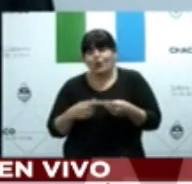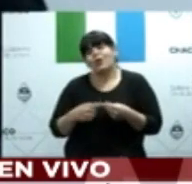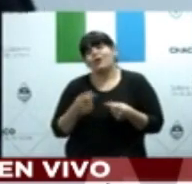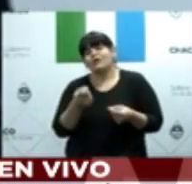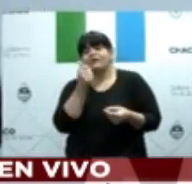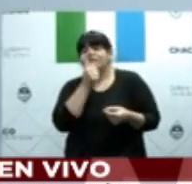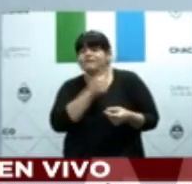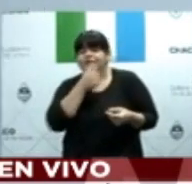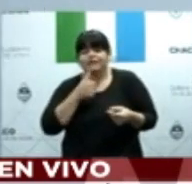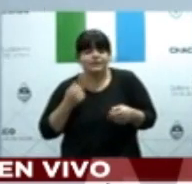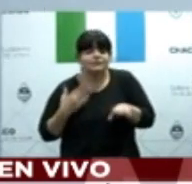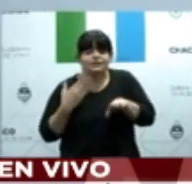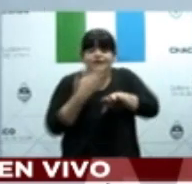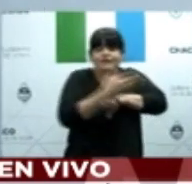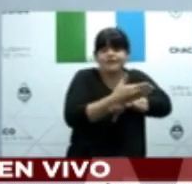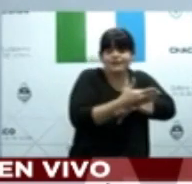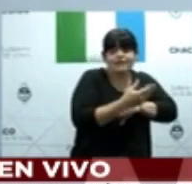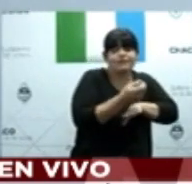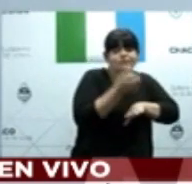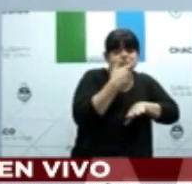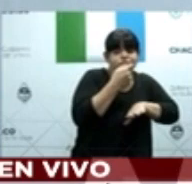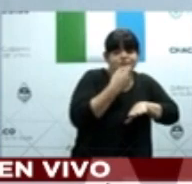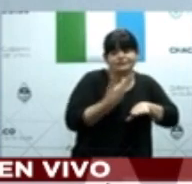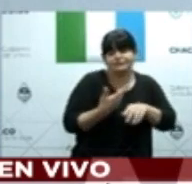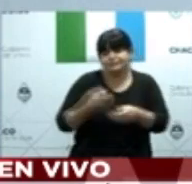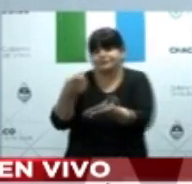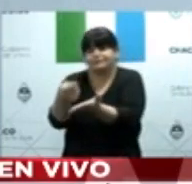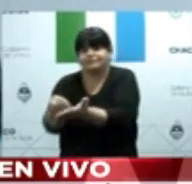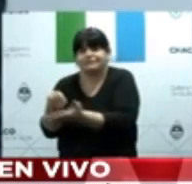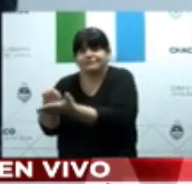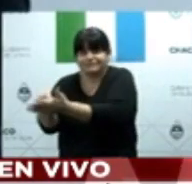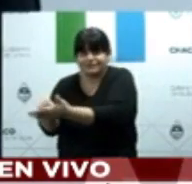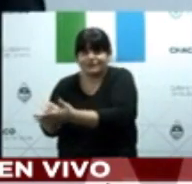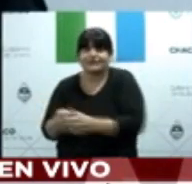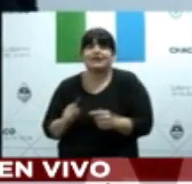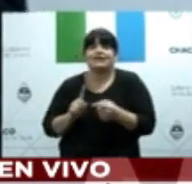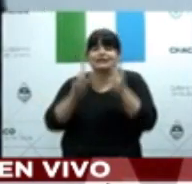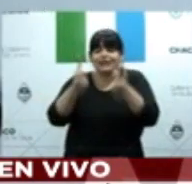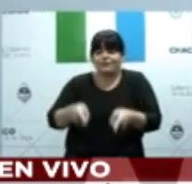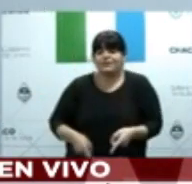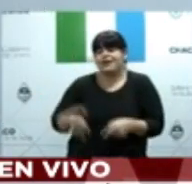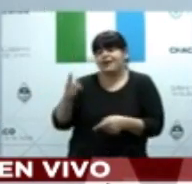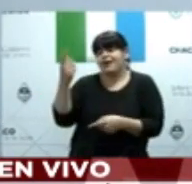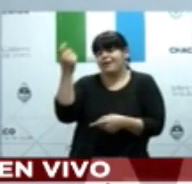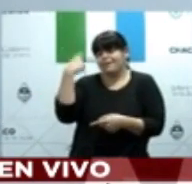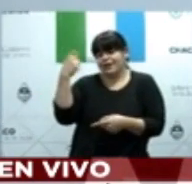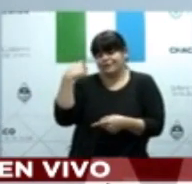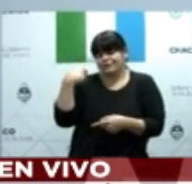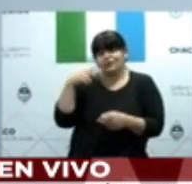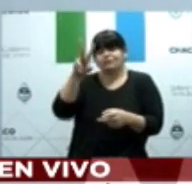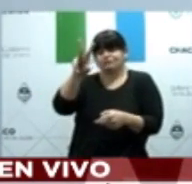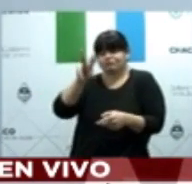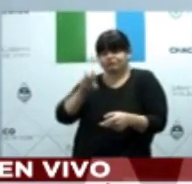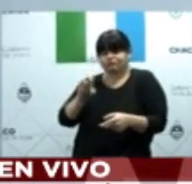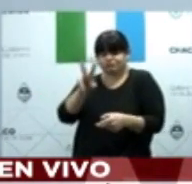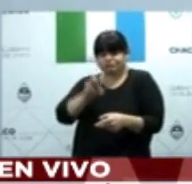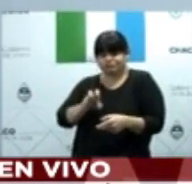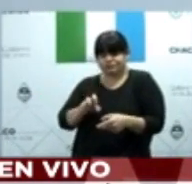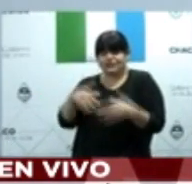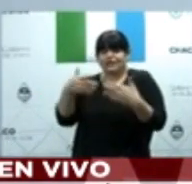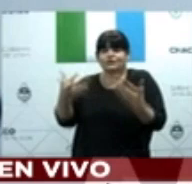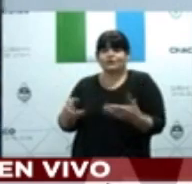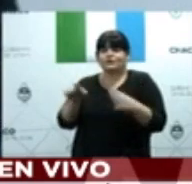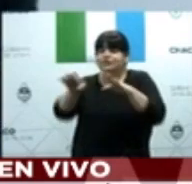cobrarle la jubilación y poder garantizar su vida adecuada y digna, o una madre